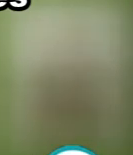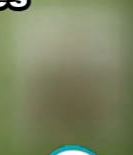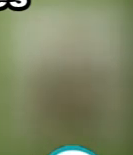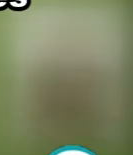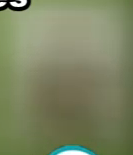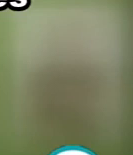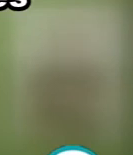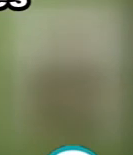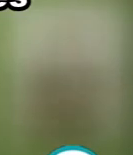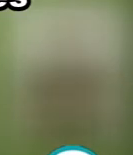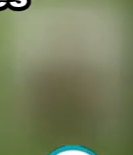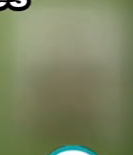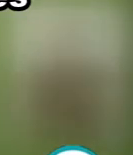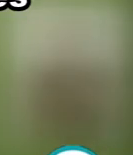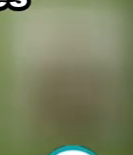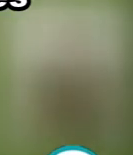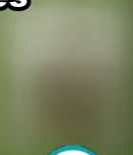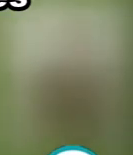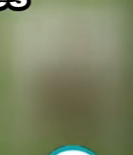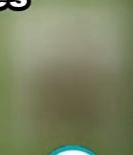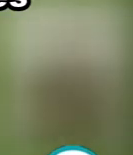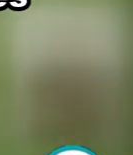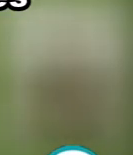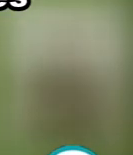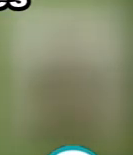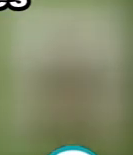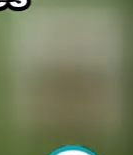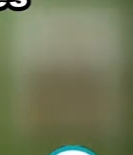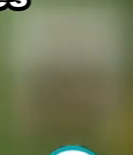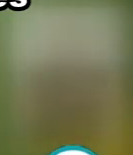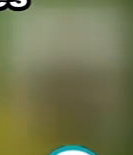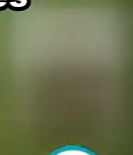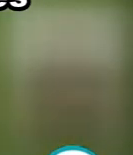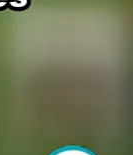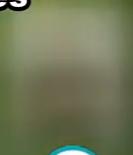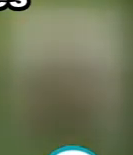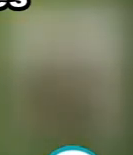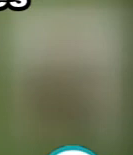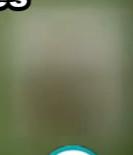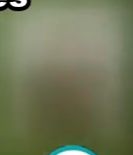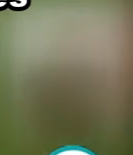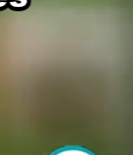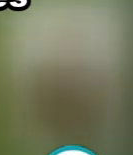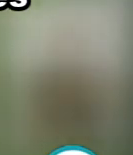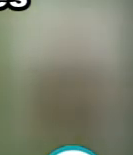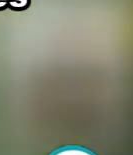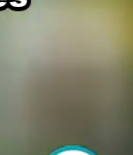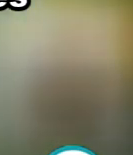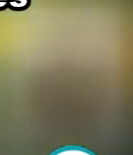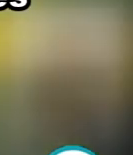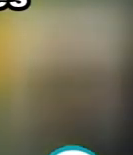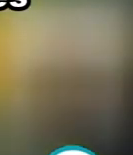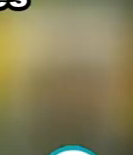Una decisión que priva a los amarillos de sumar tres puntos en lugar de uno y que ha sorprendido a todo el fútbol español e indignado